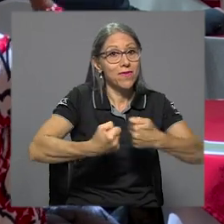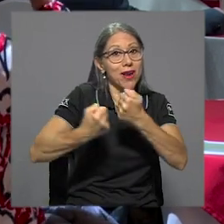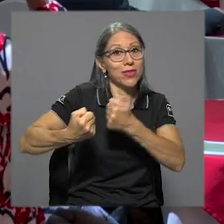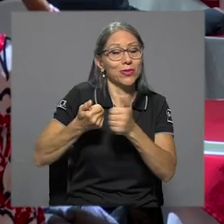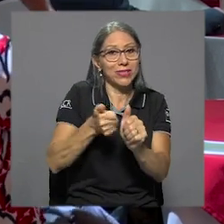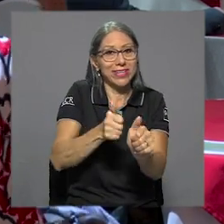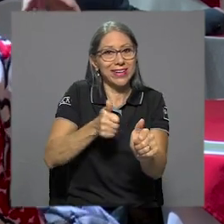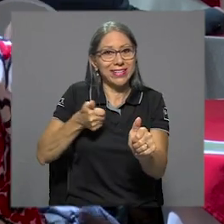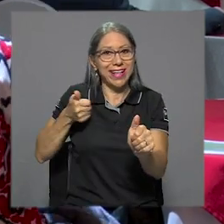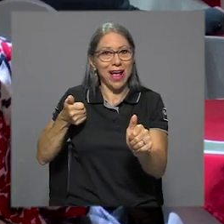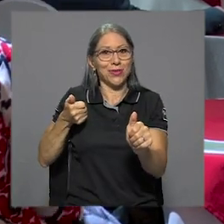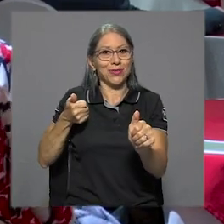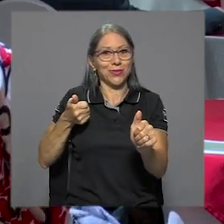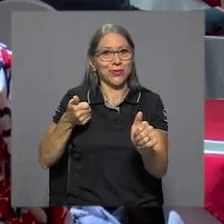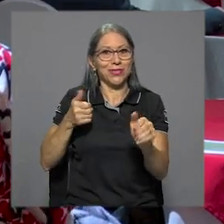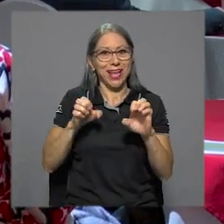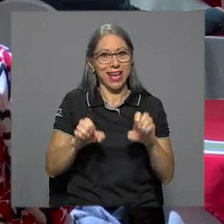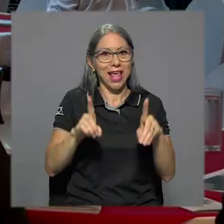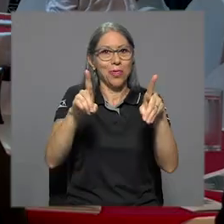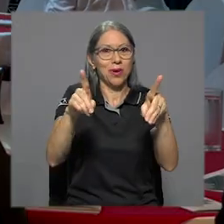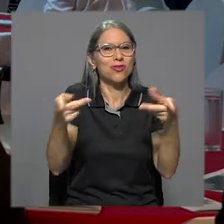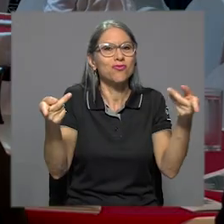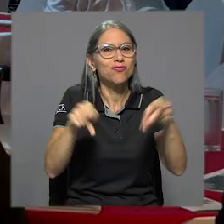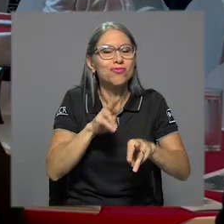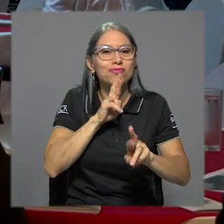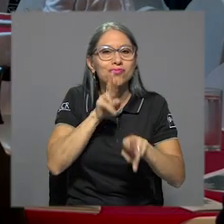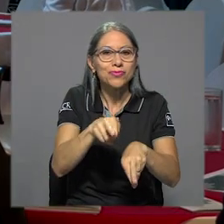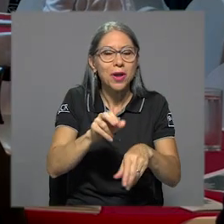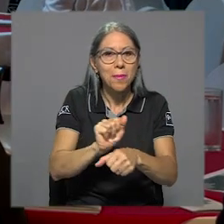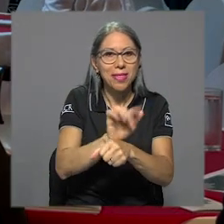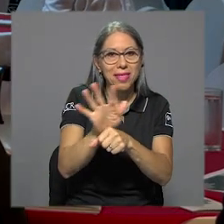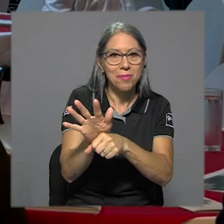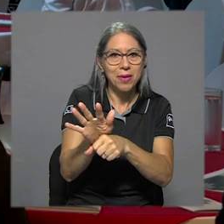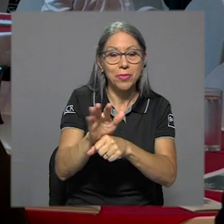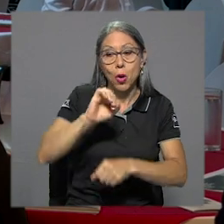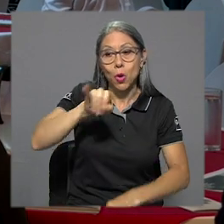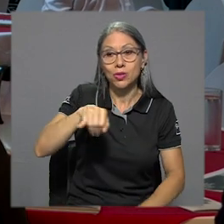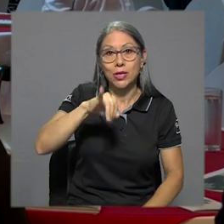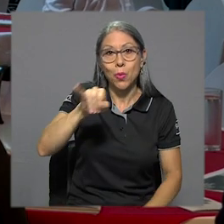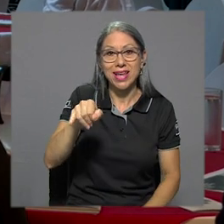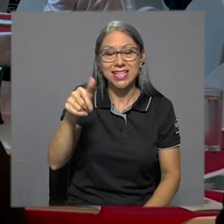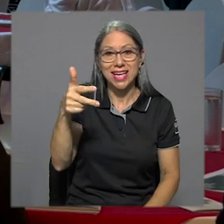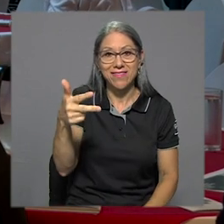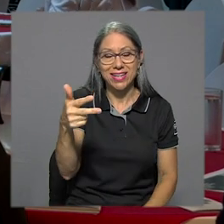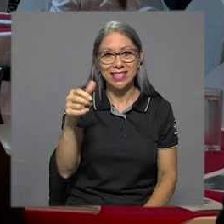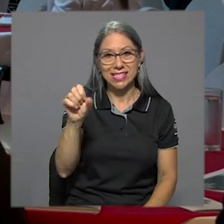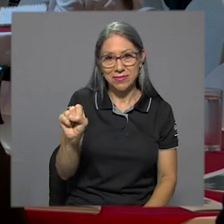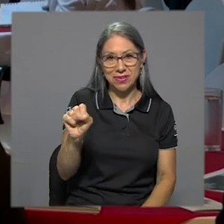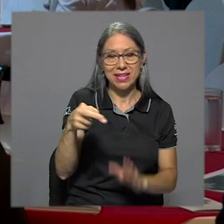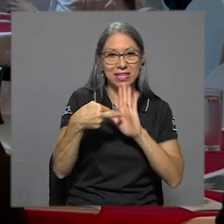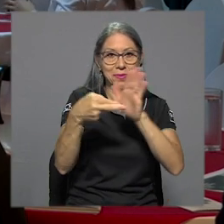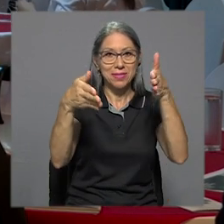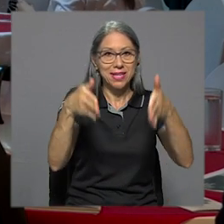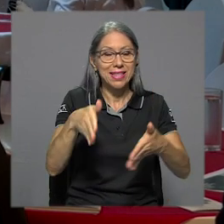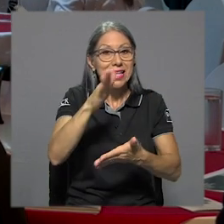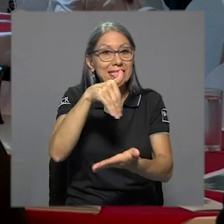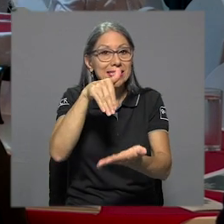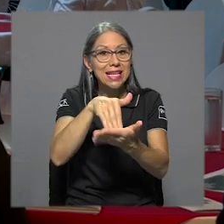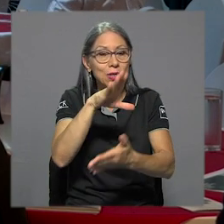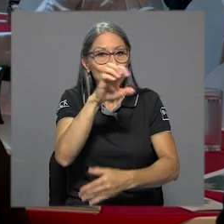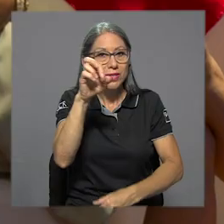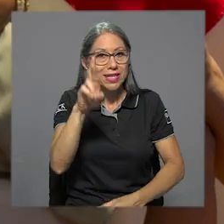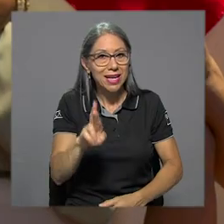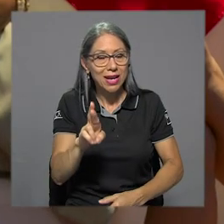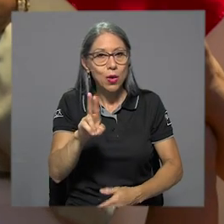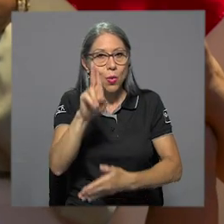rezagos que causó la pandemia en la educación. José Joaquín Chaberry Siebert, representante del Centro Costa